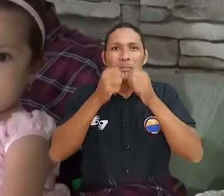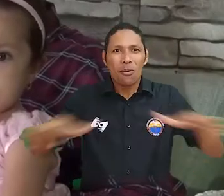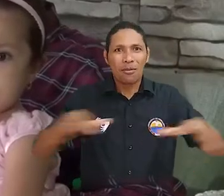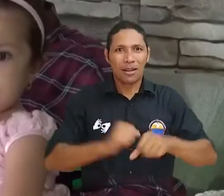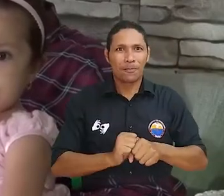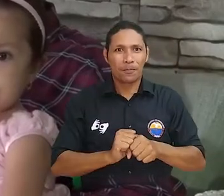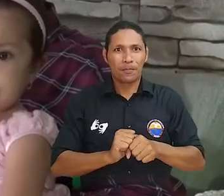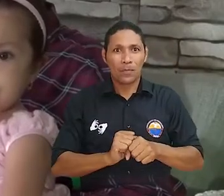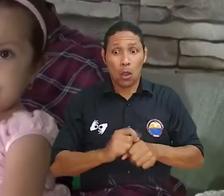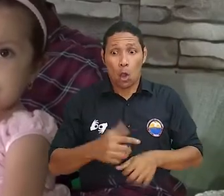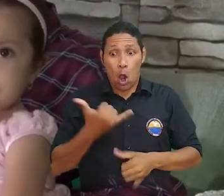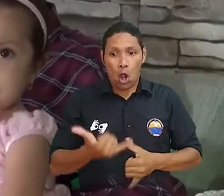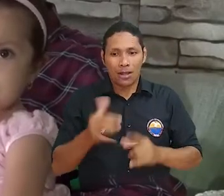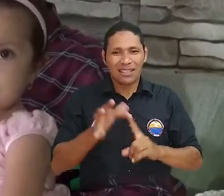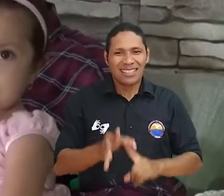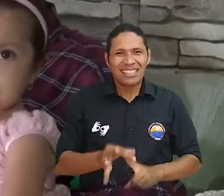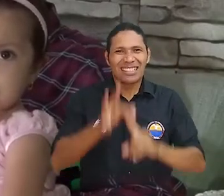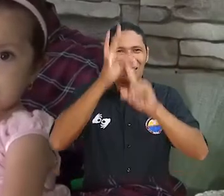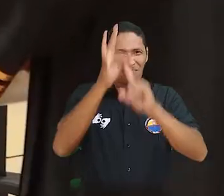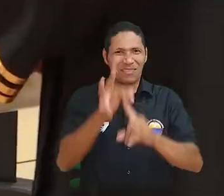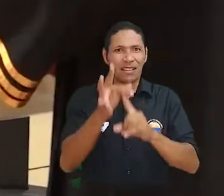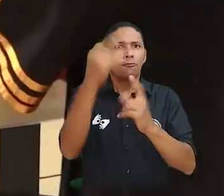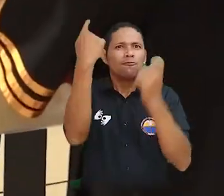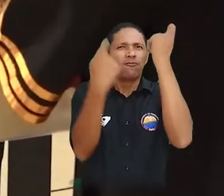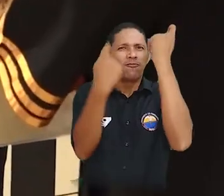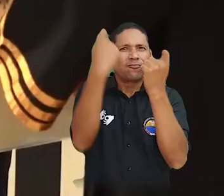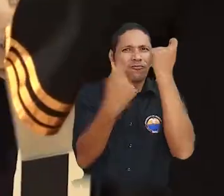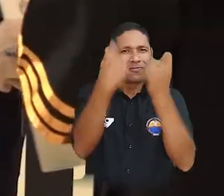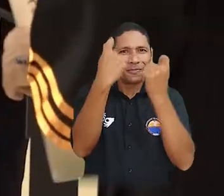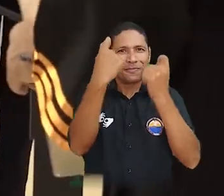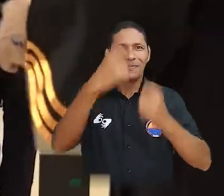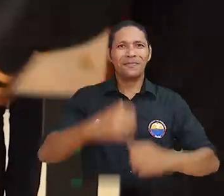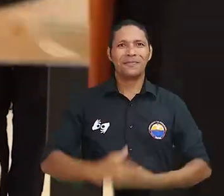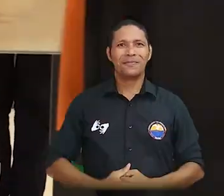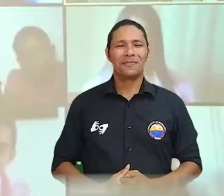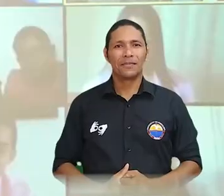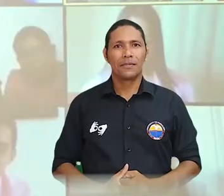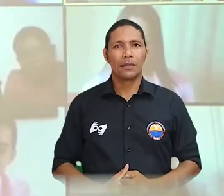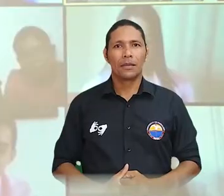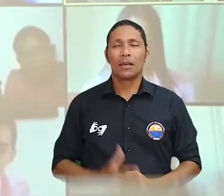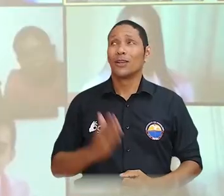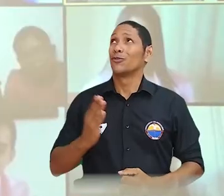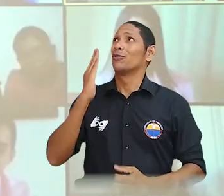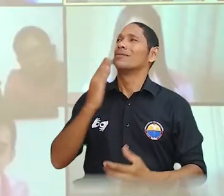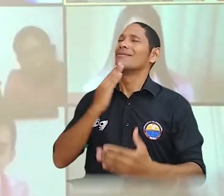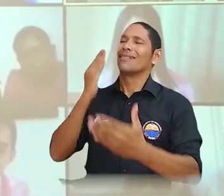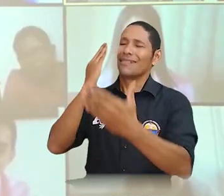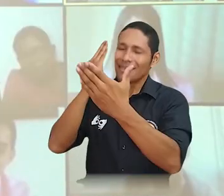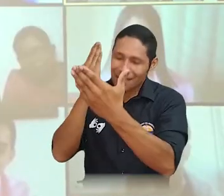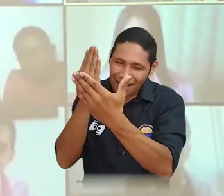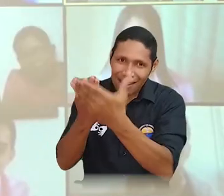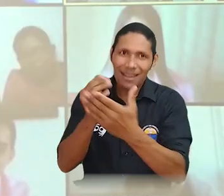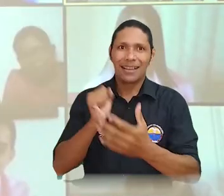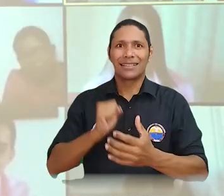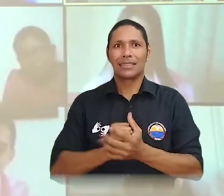Magdalena, del programa de contaduría pública en pregrado y pues hoy en el progrado de especialista en finanzas.